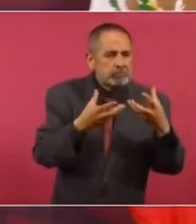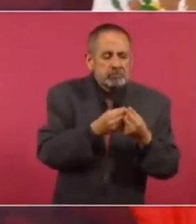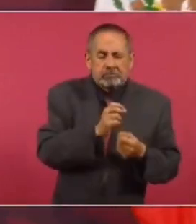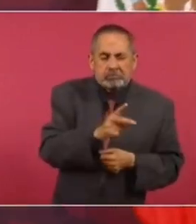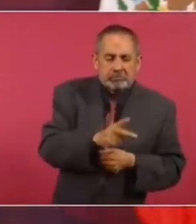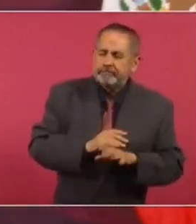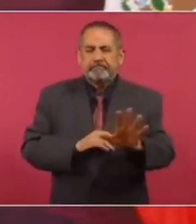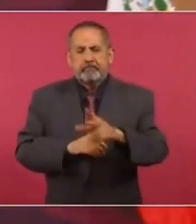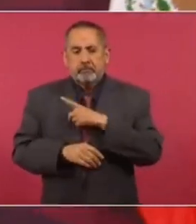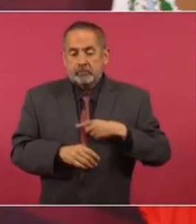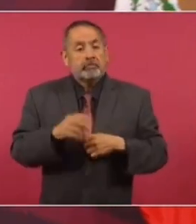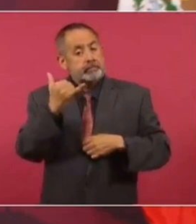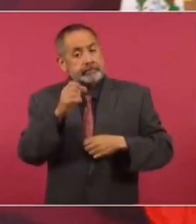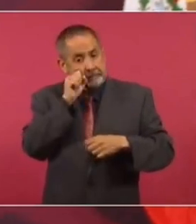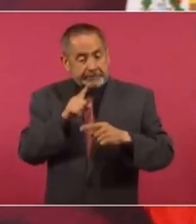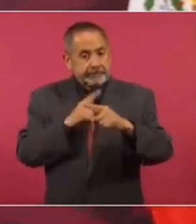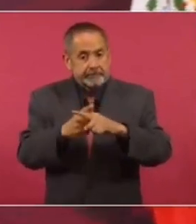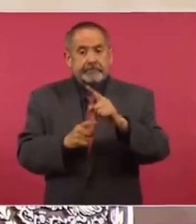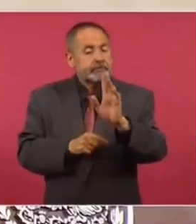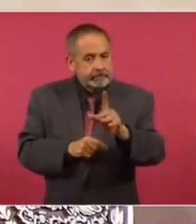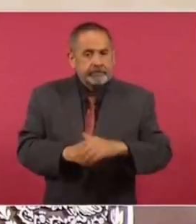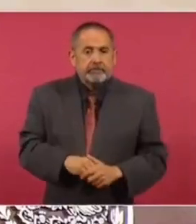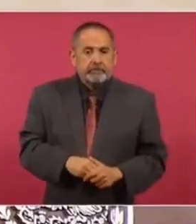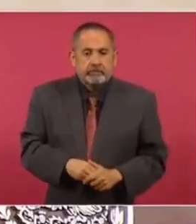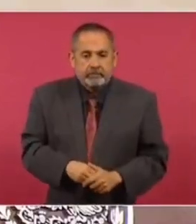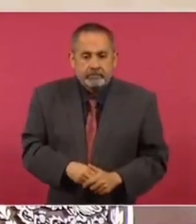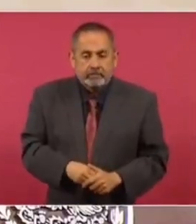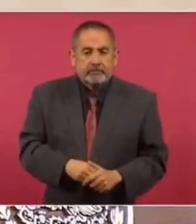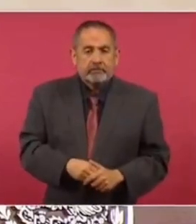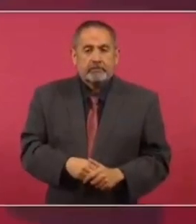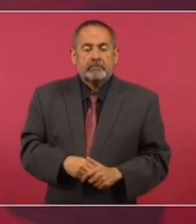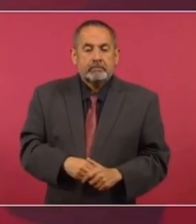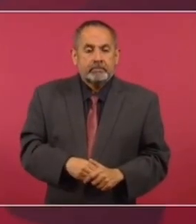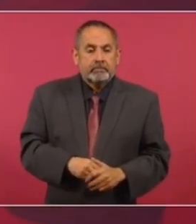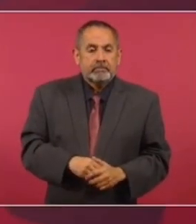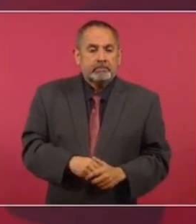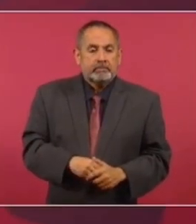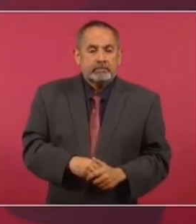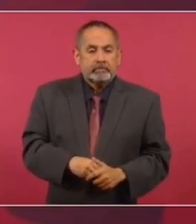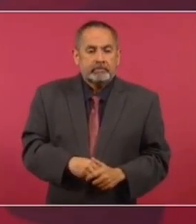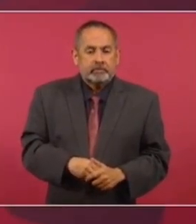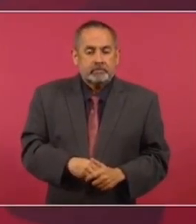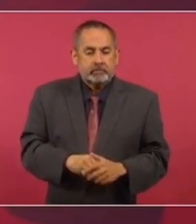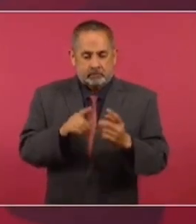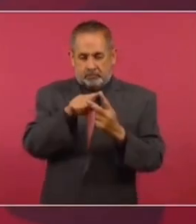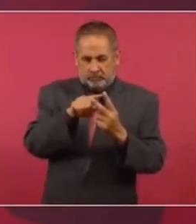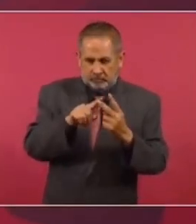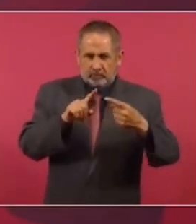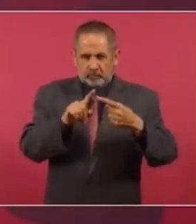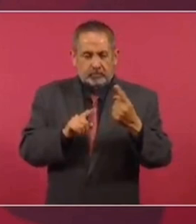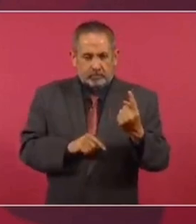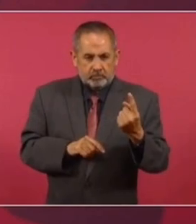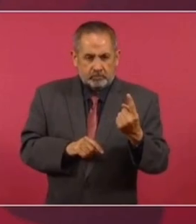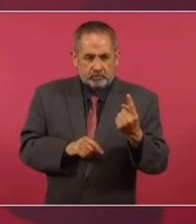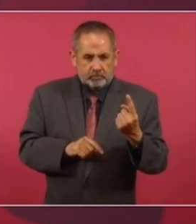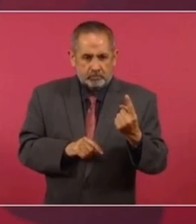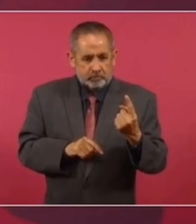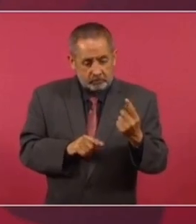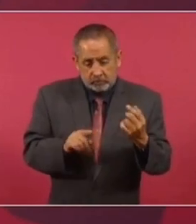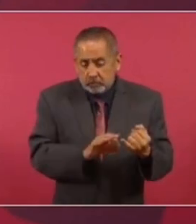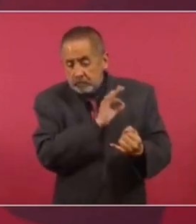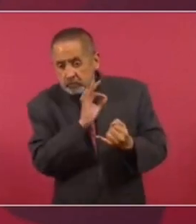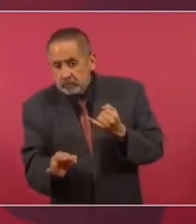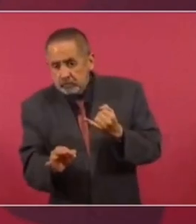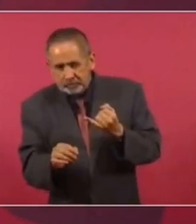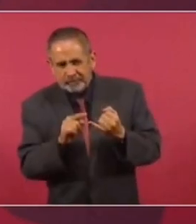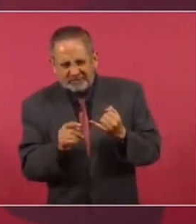permitirse. Y además, en un caso, el que obtuvo el último lugar,